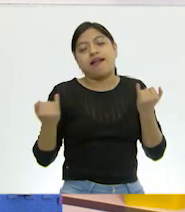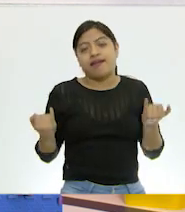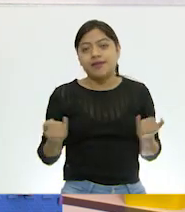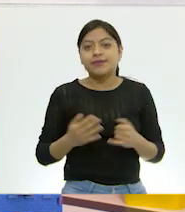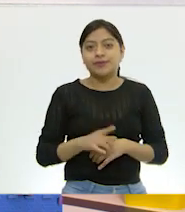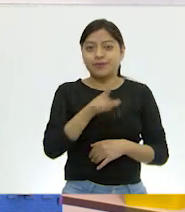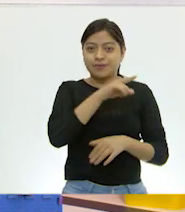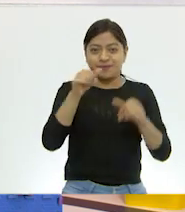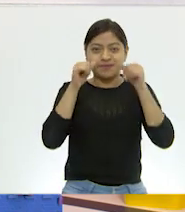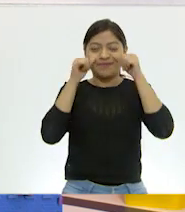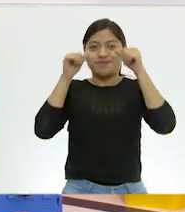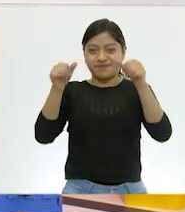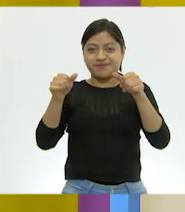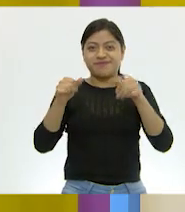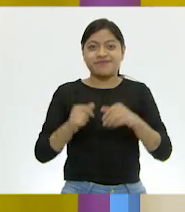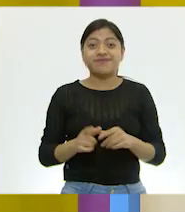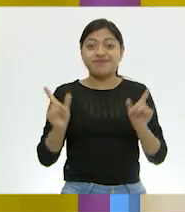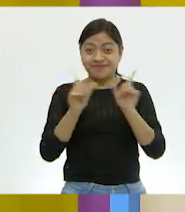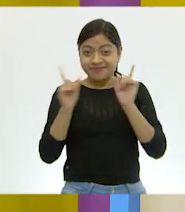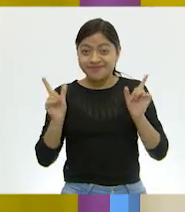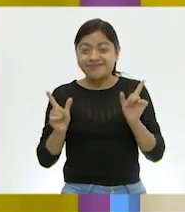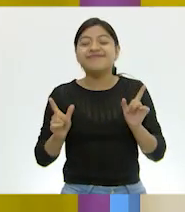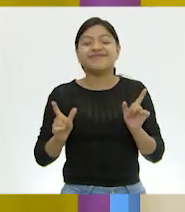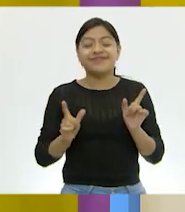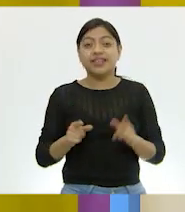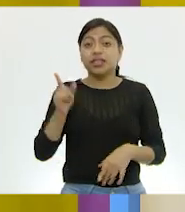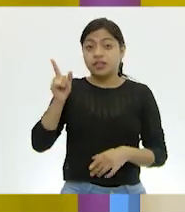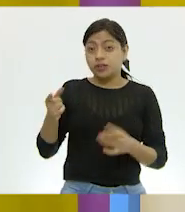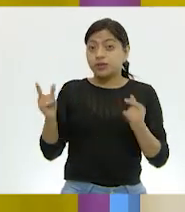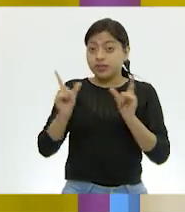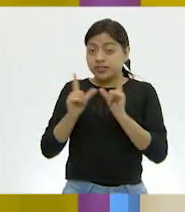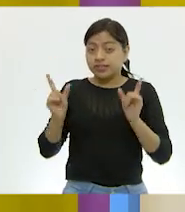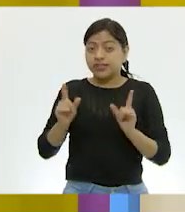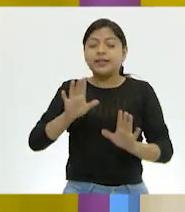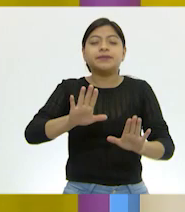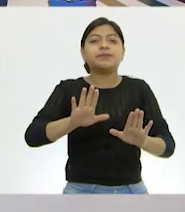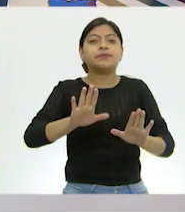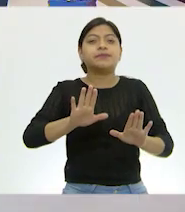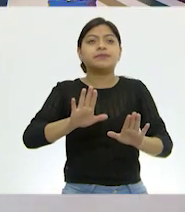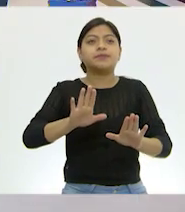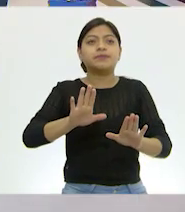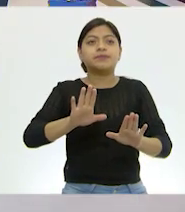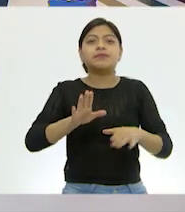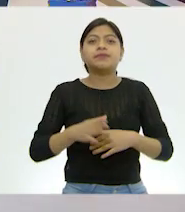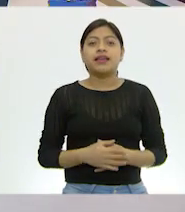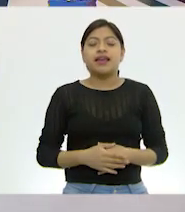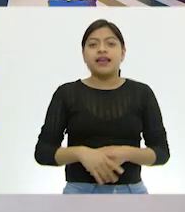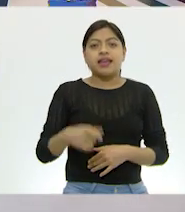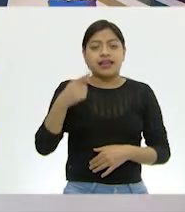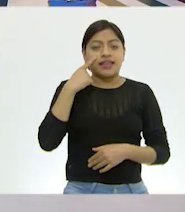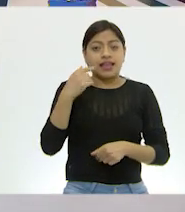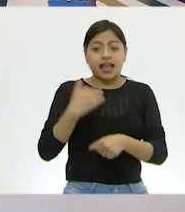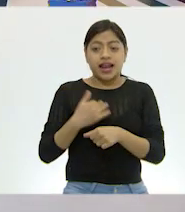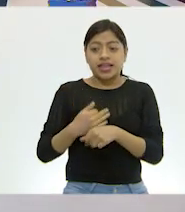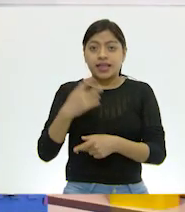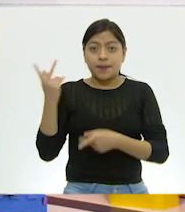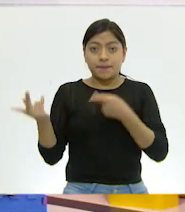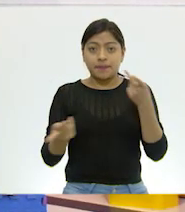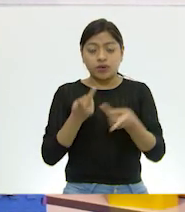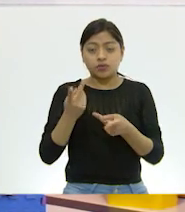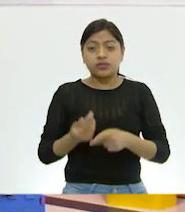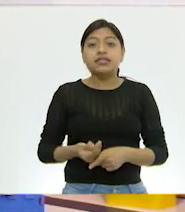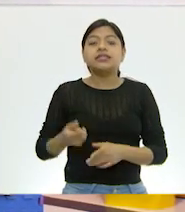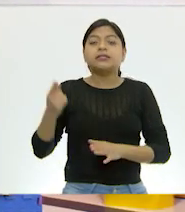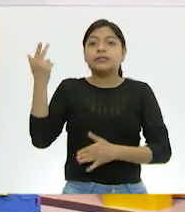pongamos en casa. ¿Listas, niñas y niños? Muy bien. ¿Estás lista, Ruth? ¿Te parece si respondemos a estas preguntas con algunos